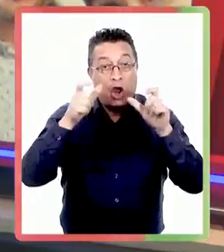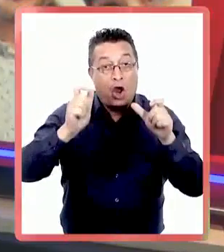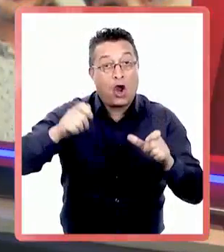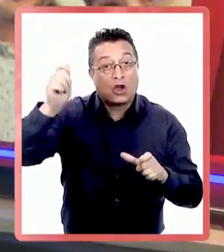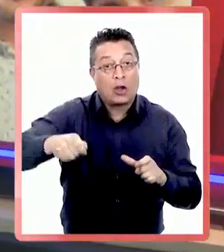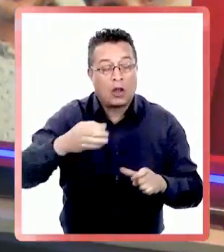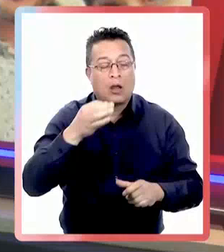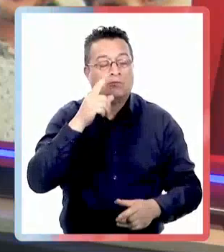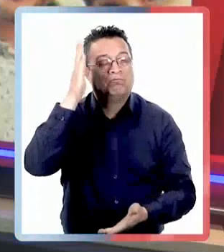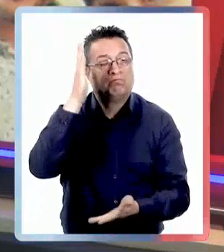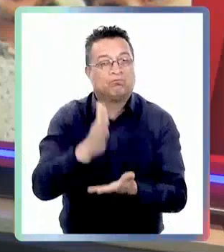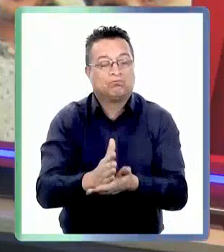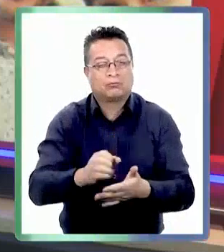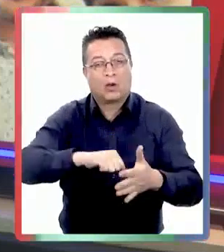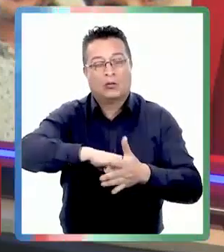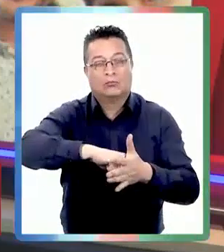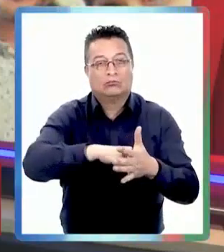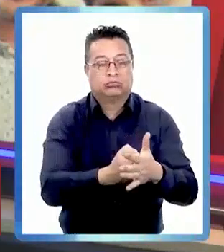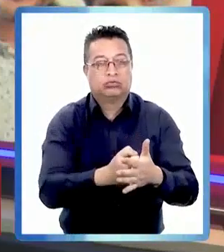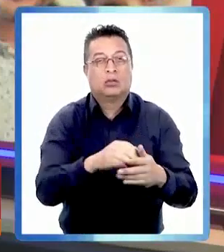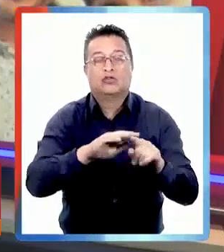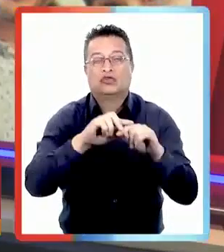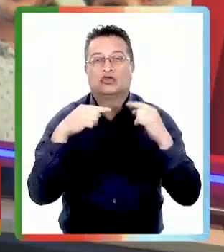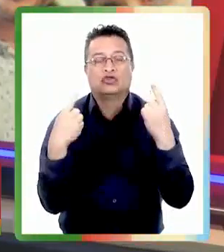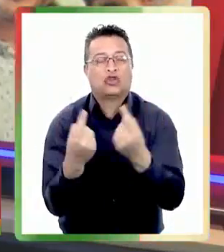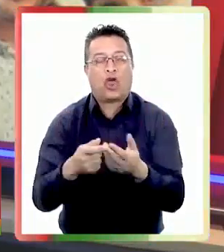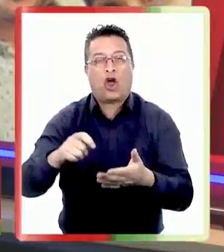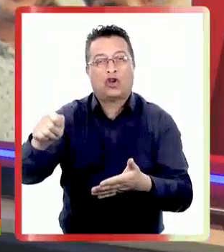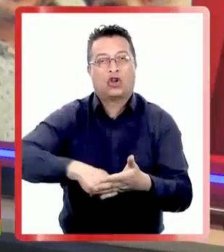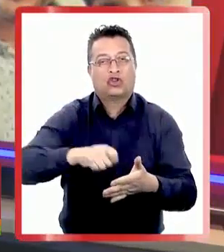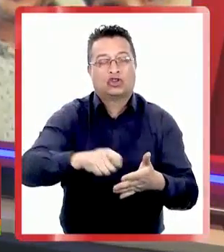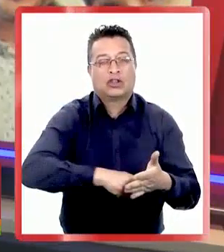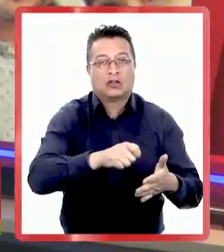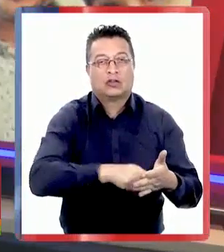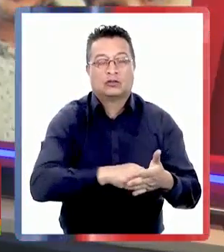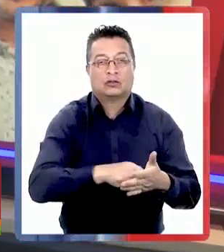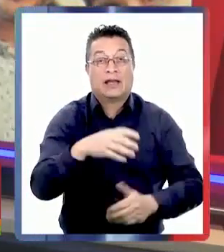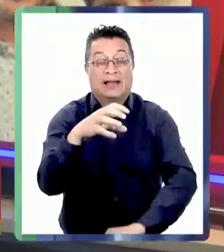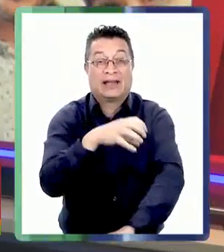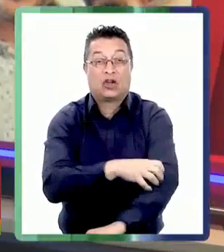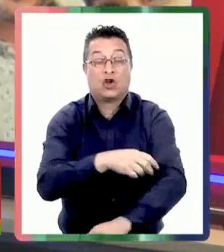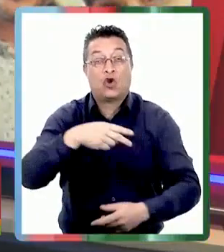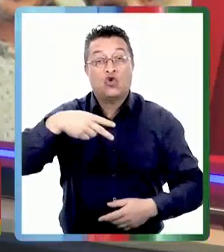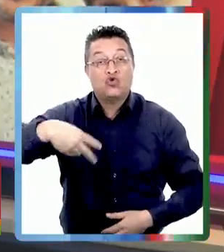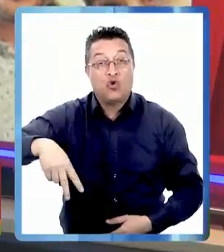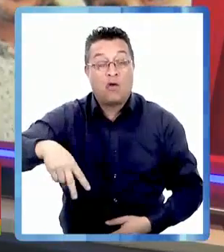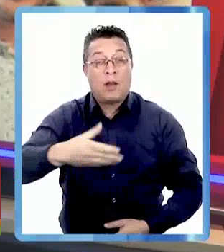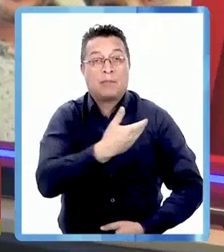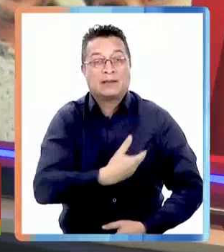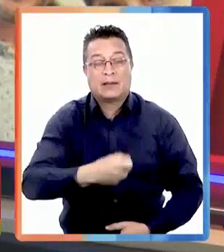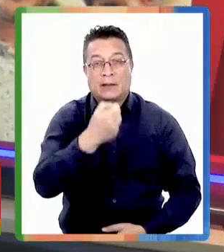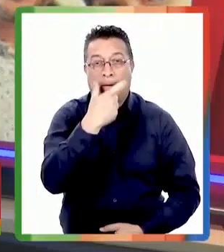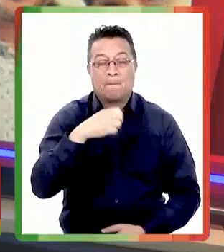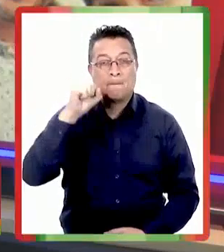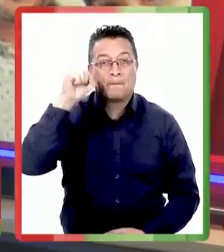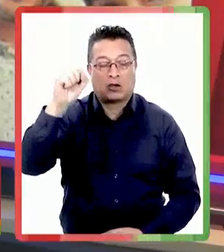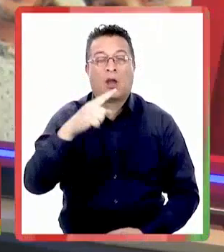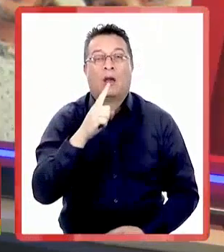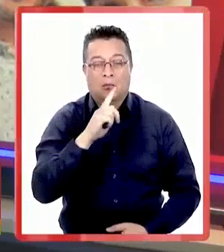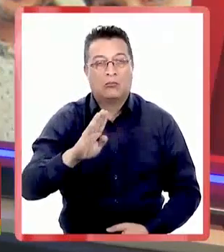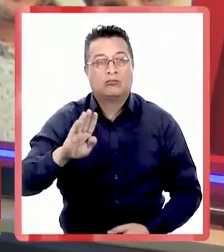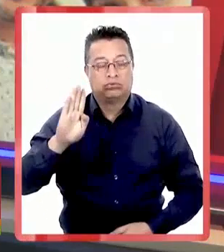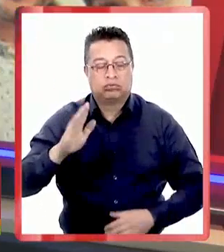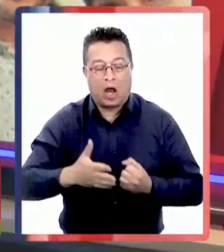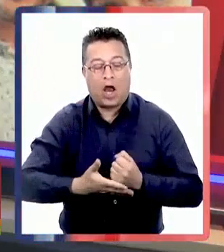Contraloría decidió congelar la toma de razón de todos los contratos. En la región de Ñuble, el presidente Gabriel Boric se comprometió a